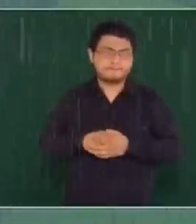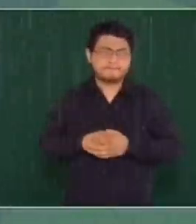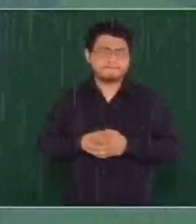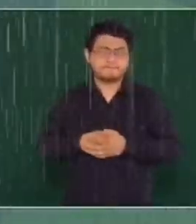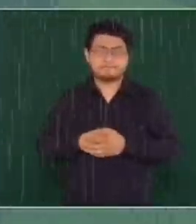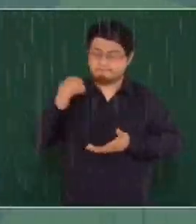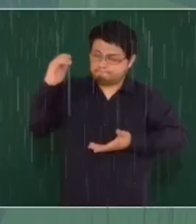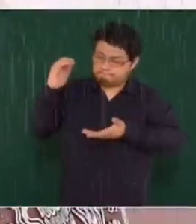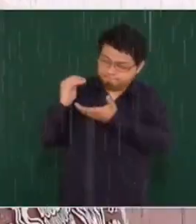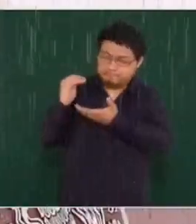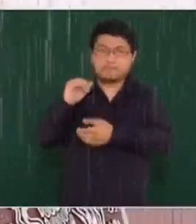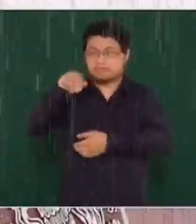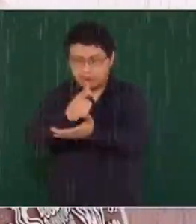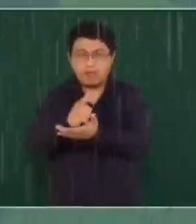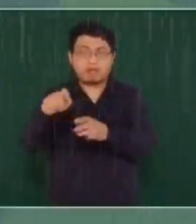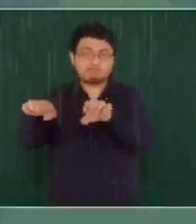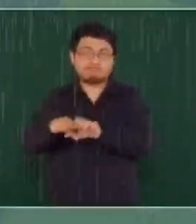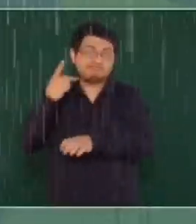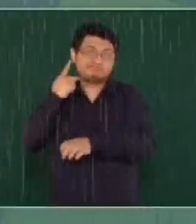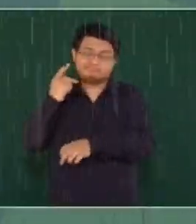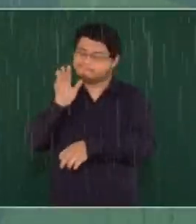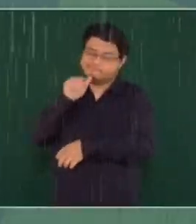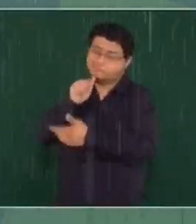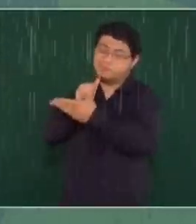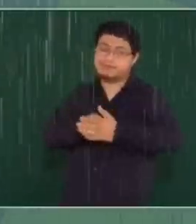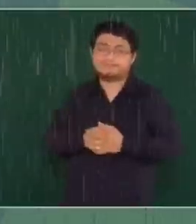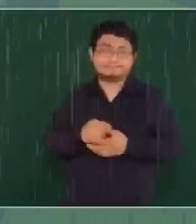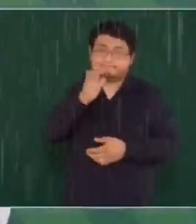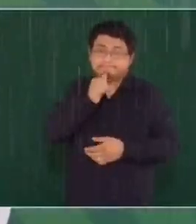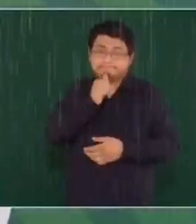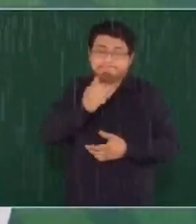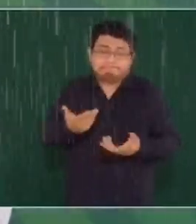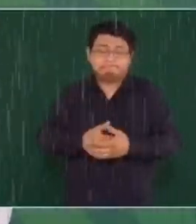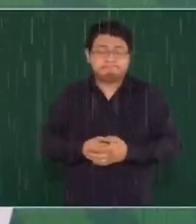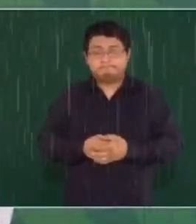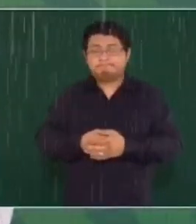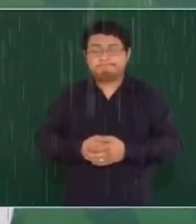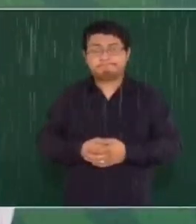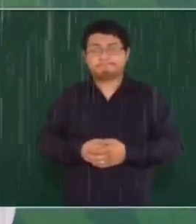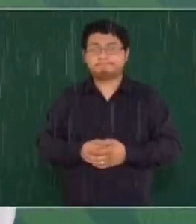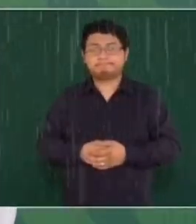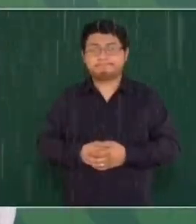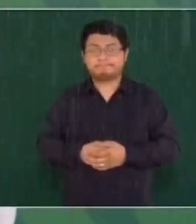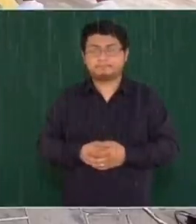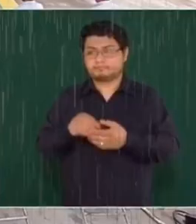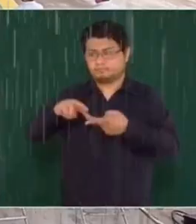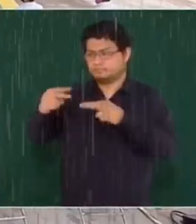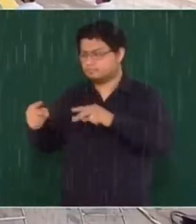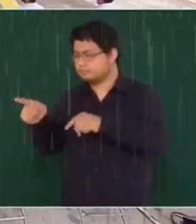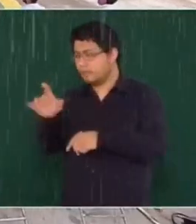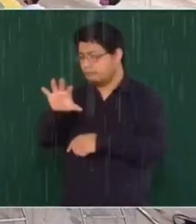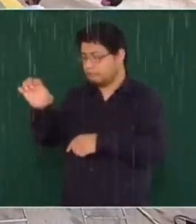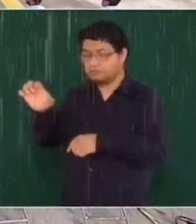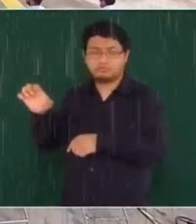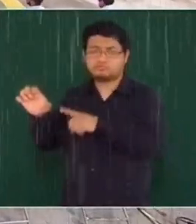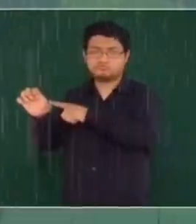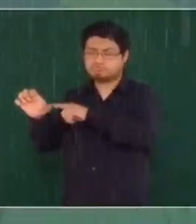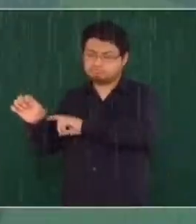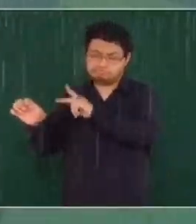reducción del presupuesto para los partidos. No se puede que en vez de 500 haya